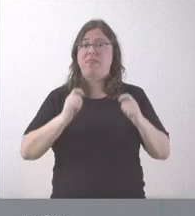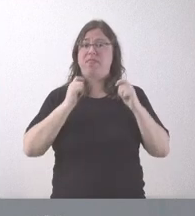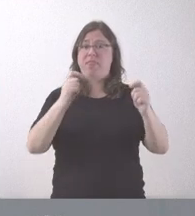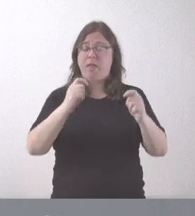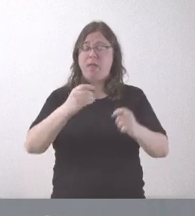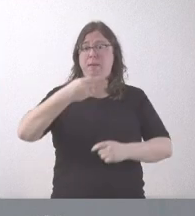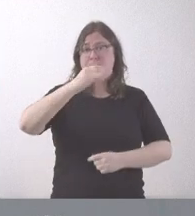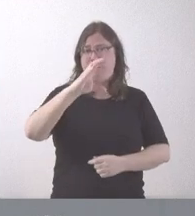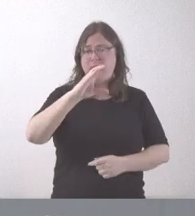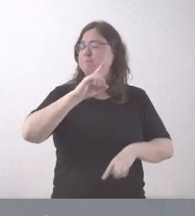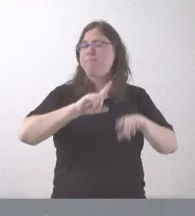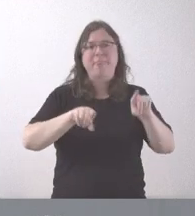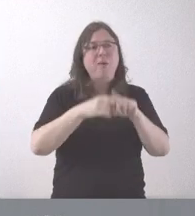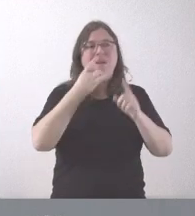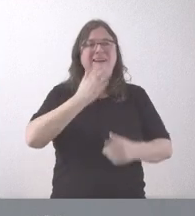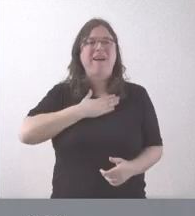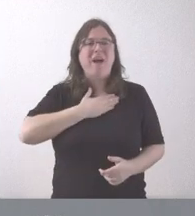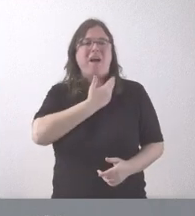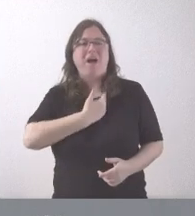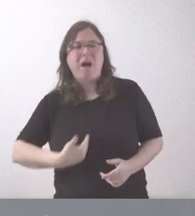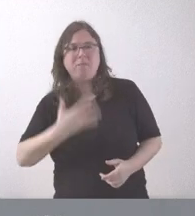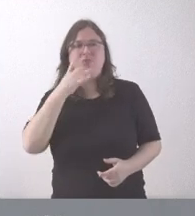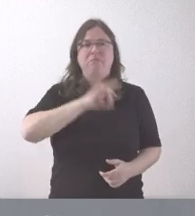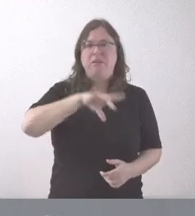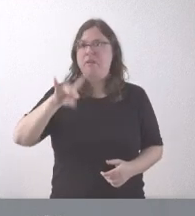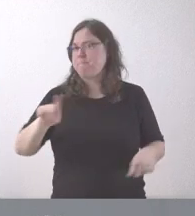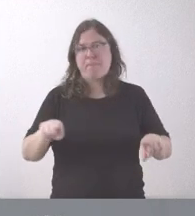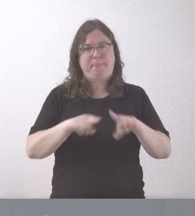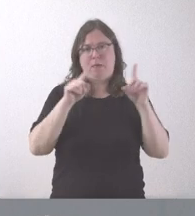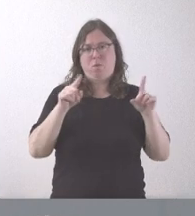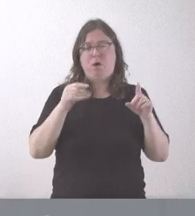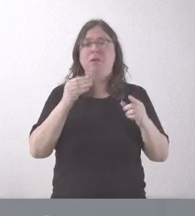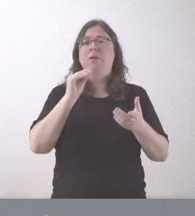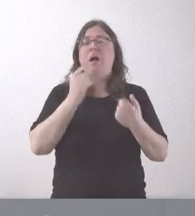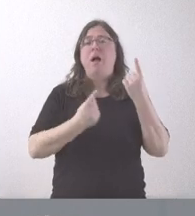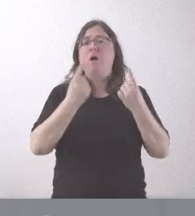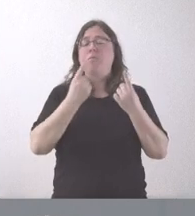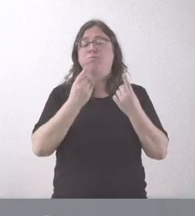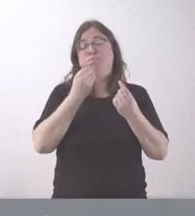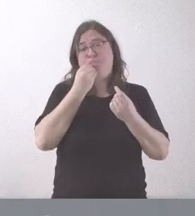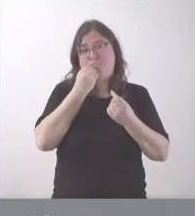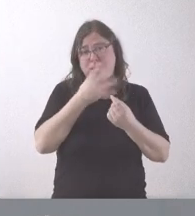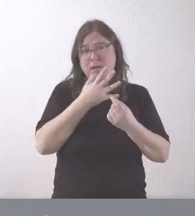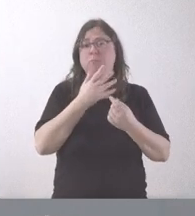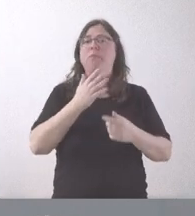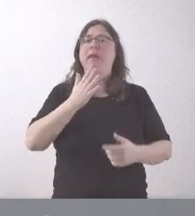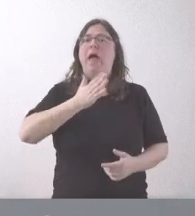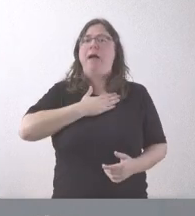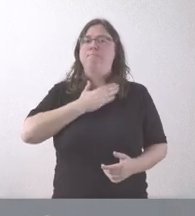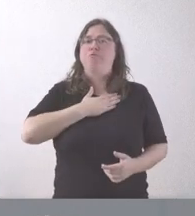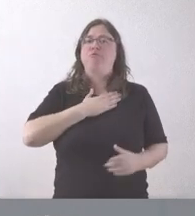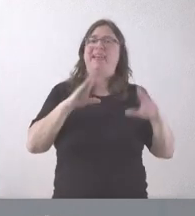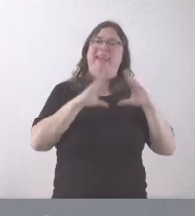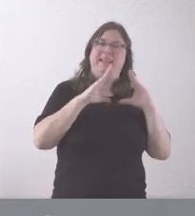independiente de la titularidad del mismo. Muchos de los bienes que son declarados de interés cultural puede ser titularidad de la Iglesia